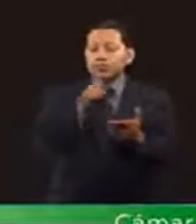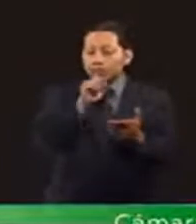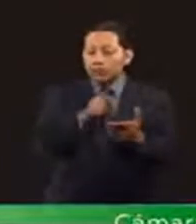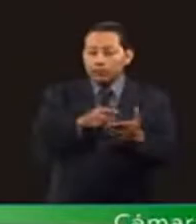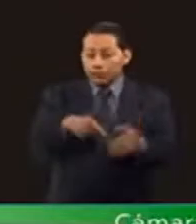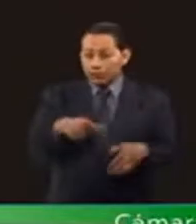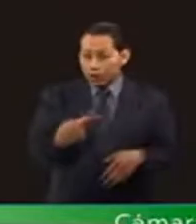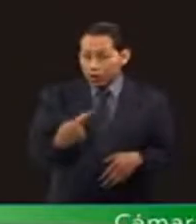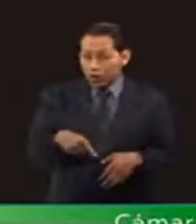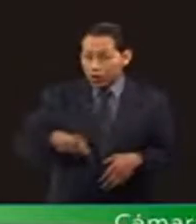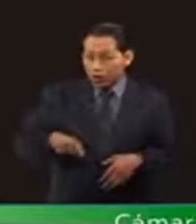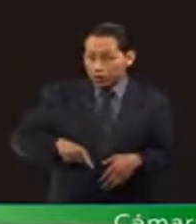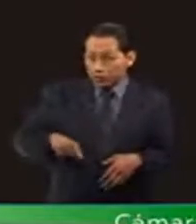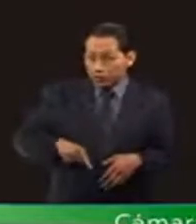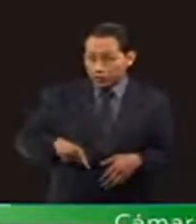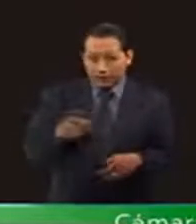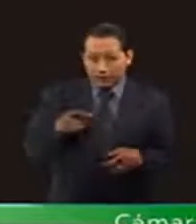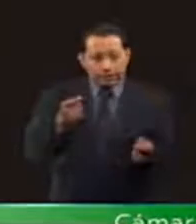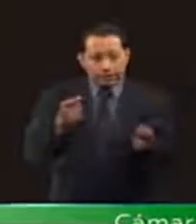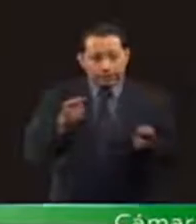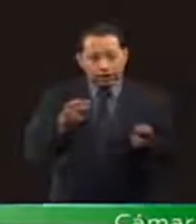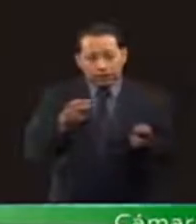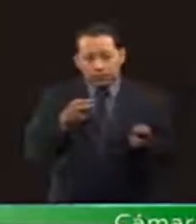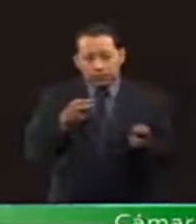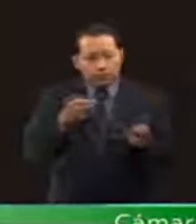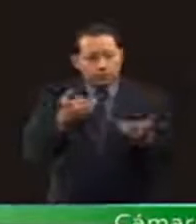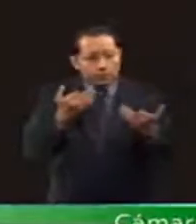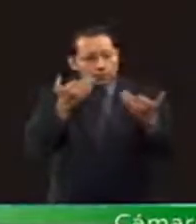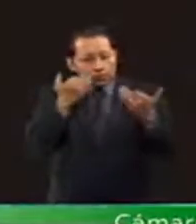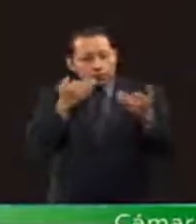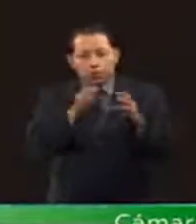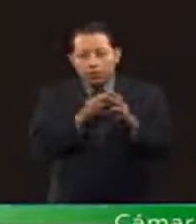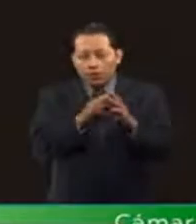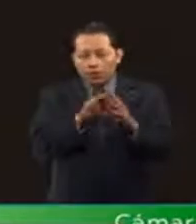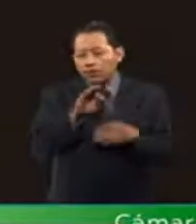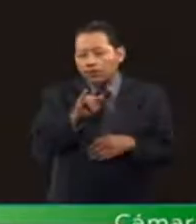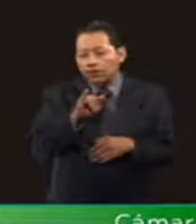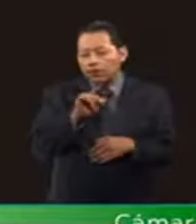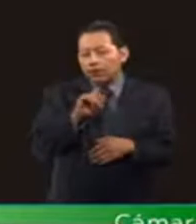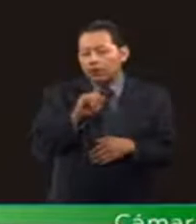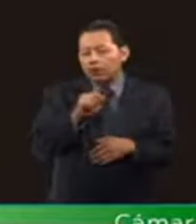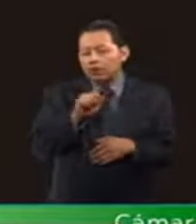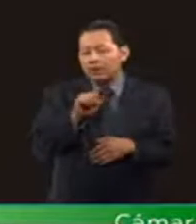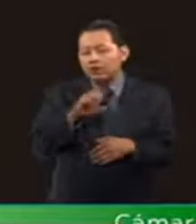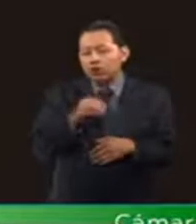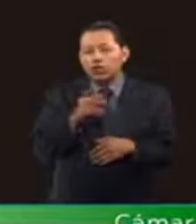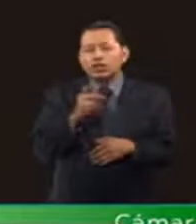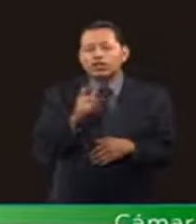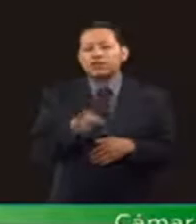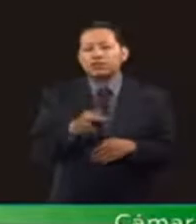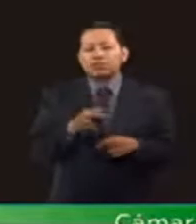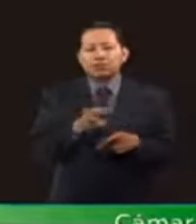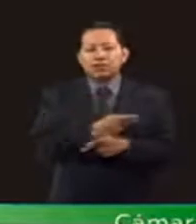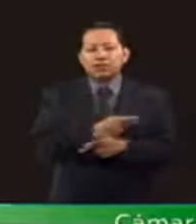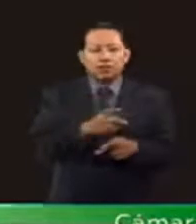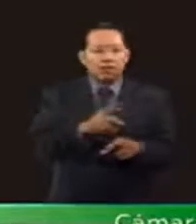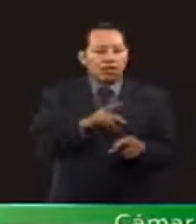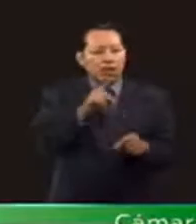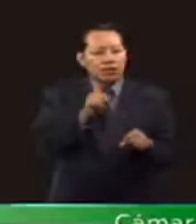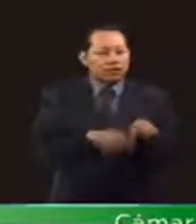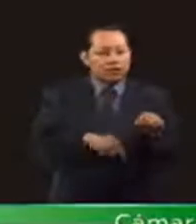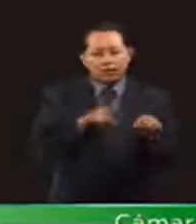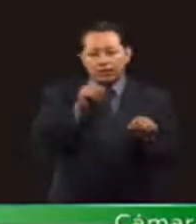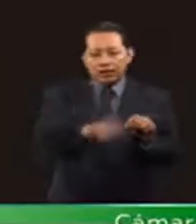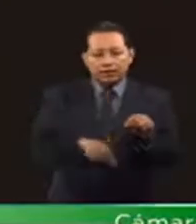este gobierno ha sido la relación con los fideicomisos. Los han quitado todos,